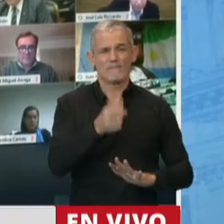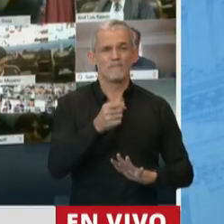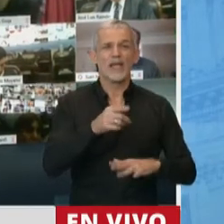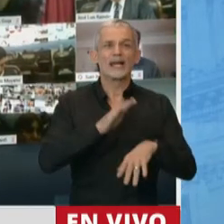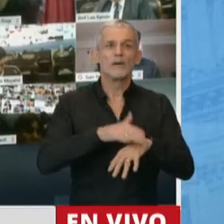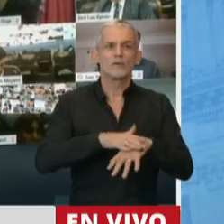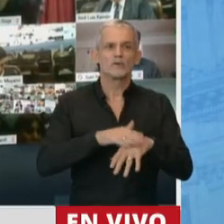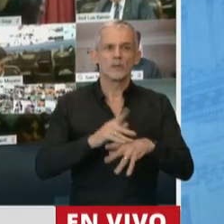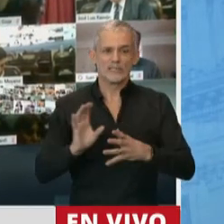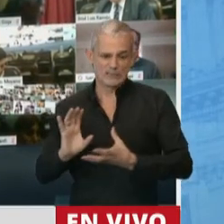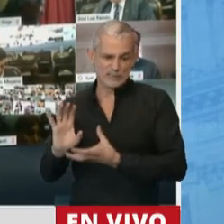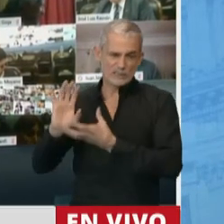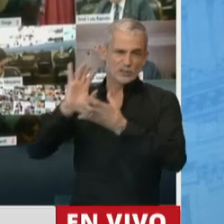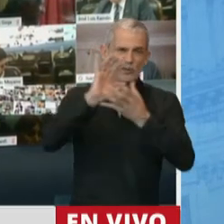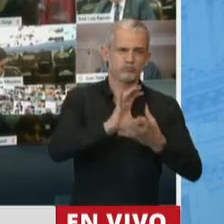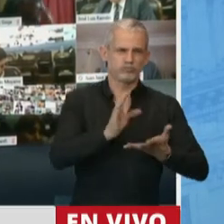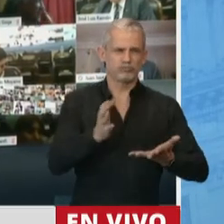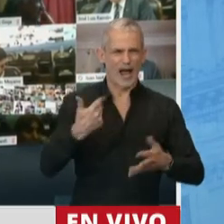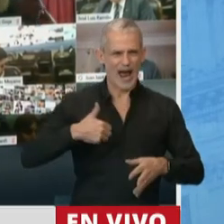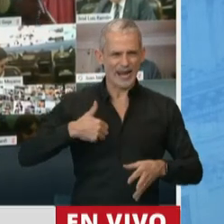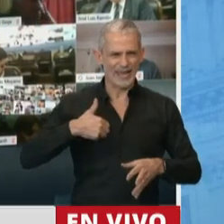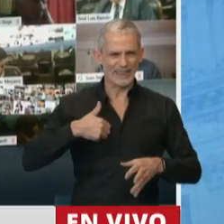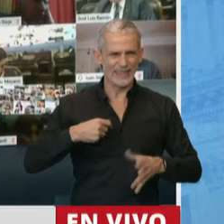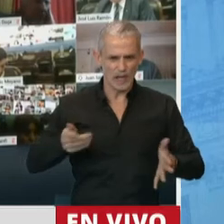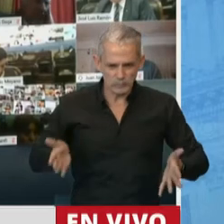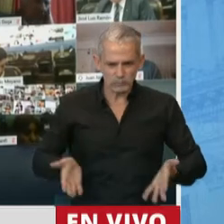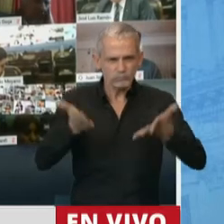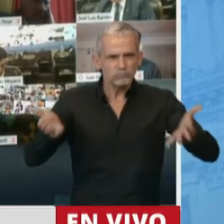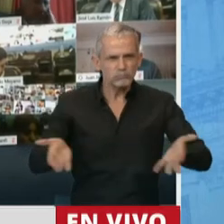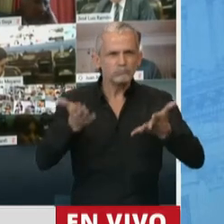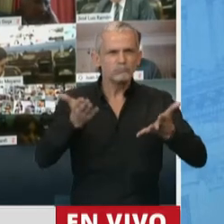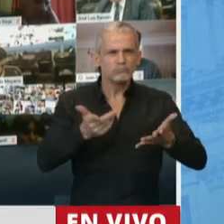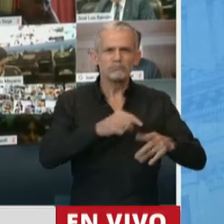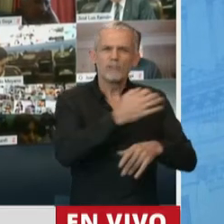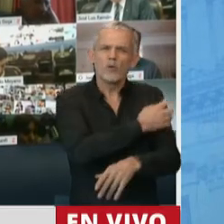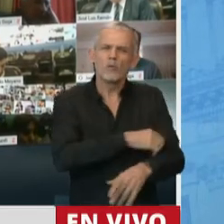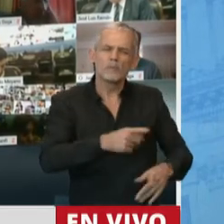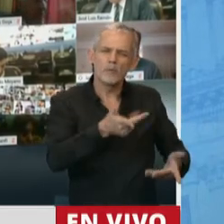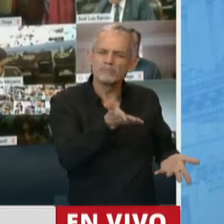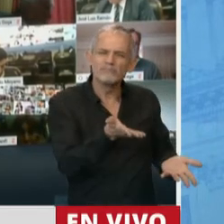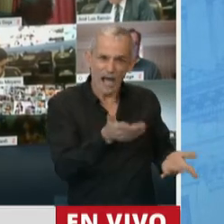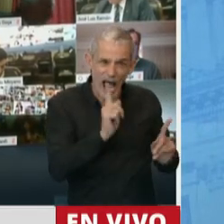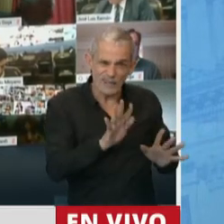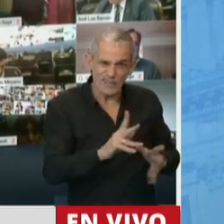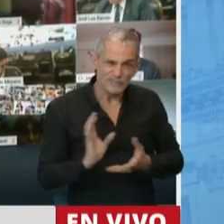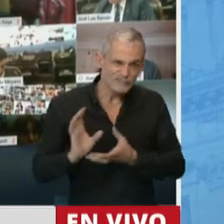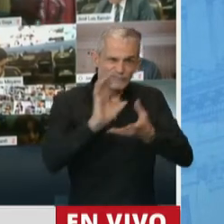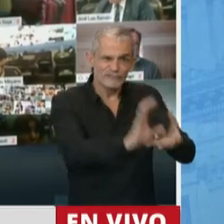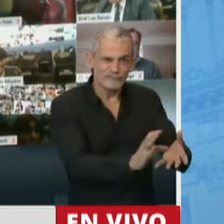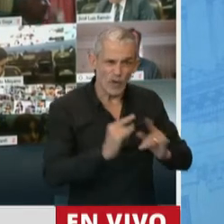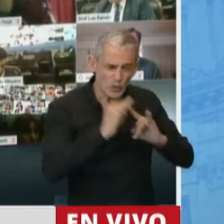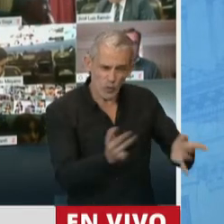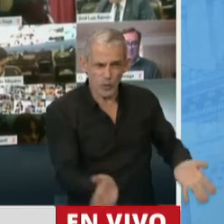responsabilidades de poner la Argentina de pie en los que menos tienen. Es es muy oportuna,